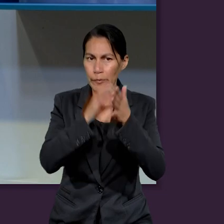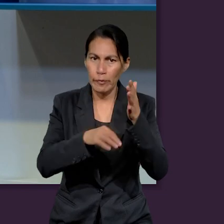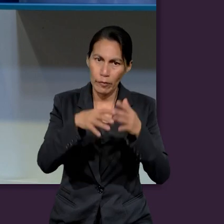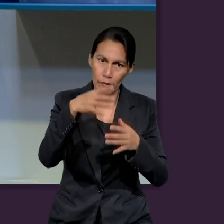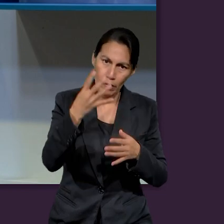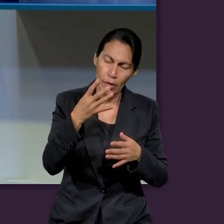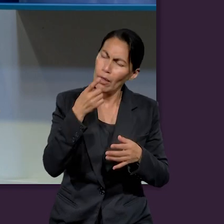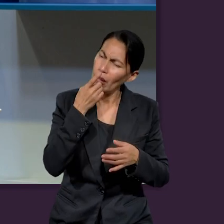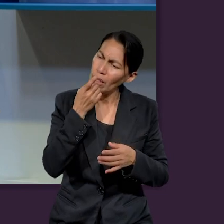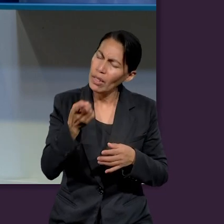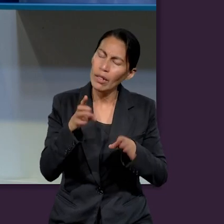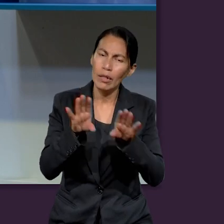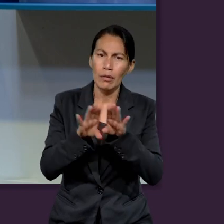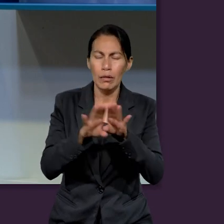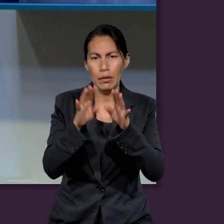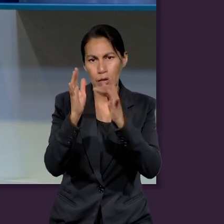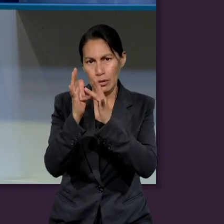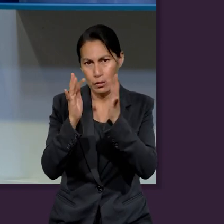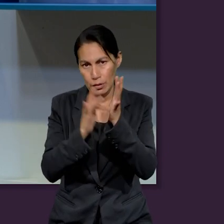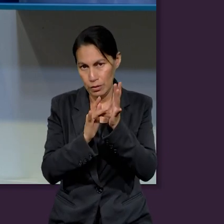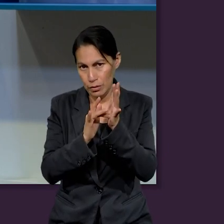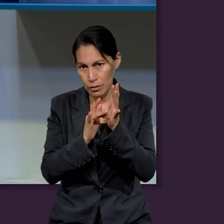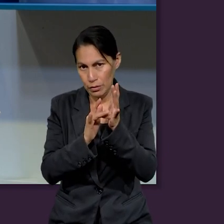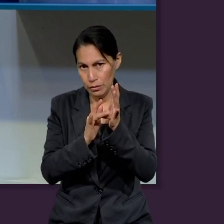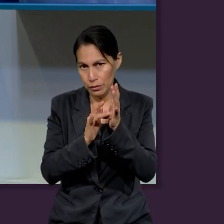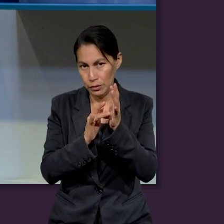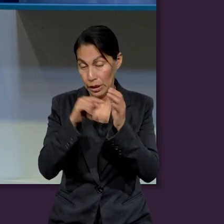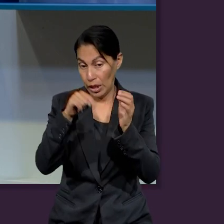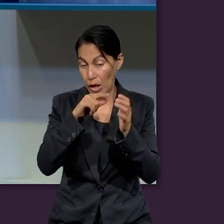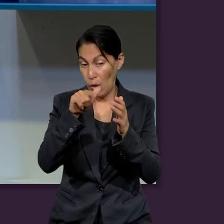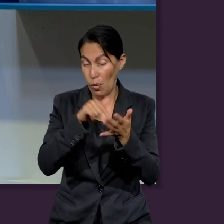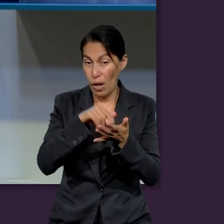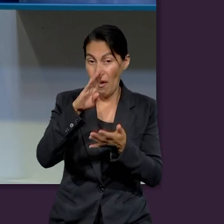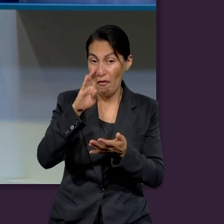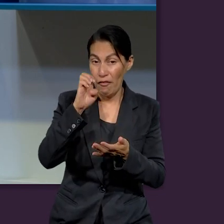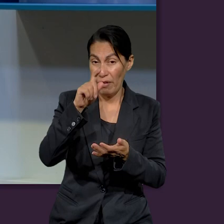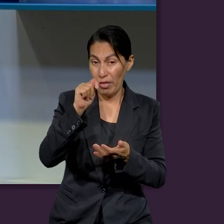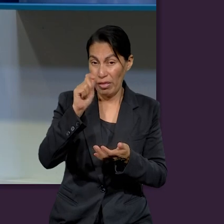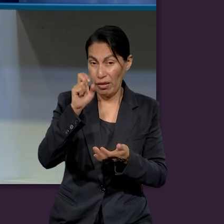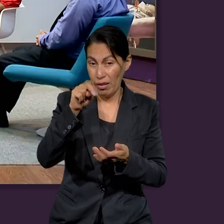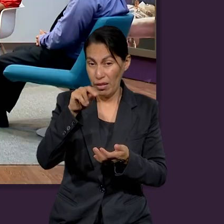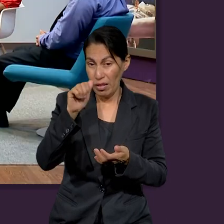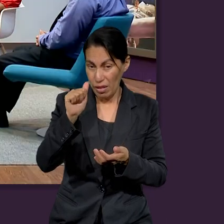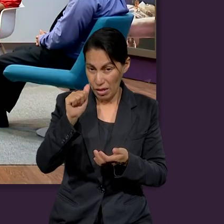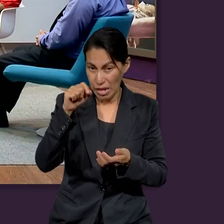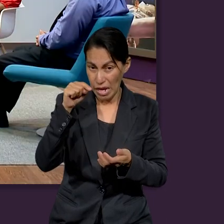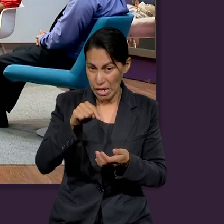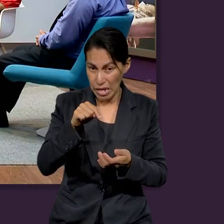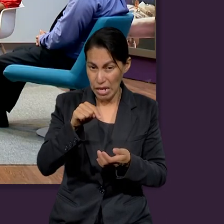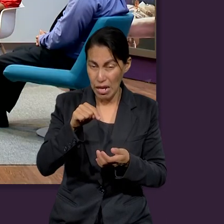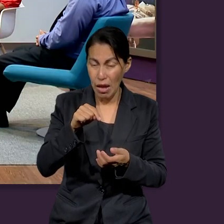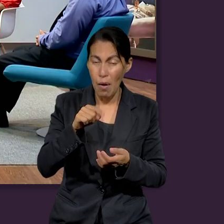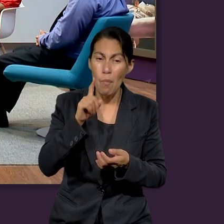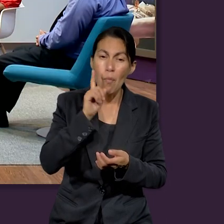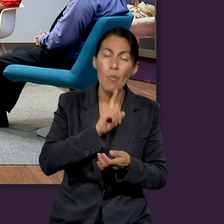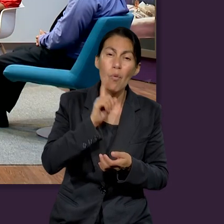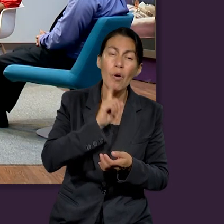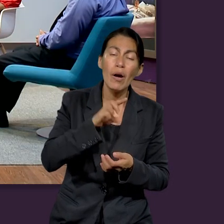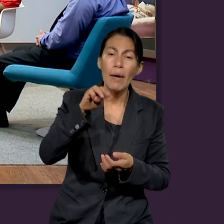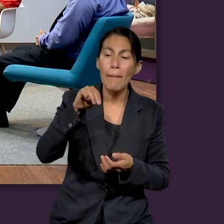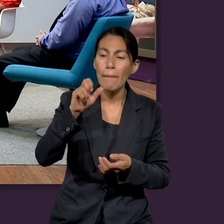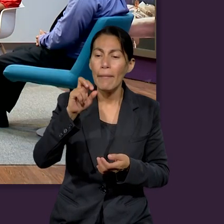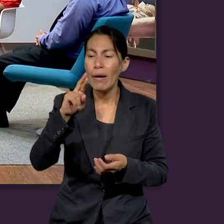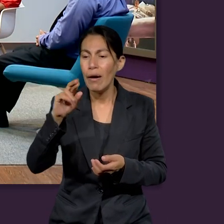capítulo 12, se comienza a narrar cómo Jesús es ungido en Betania por María